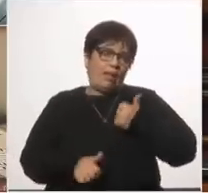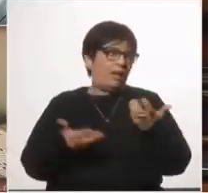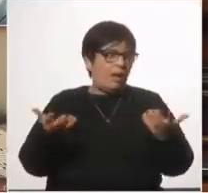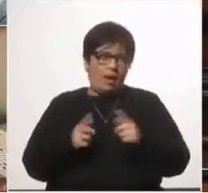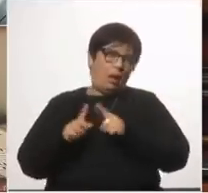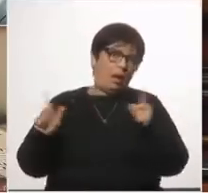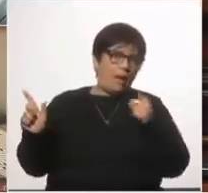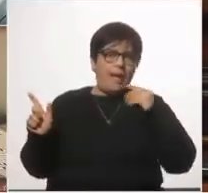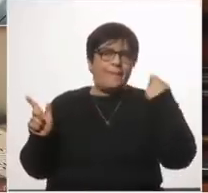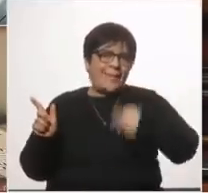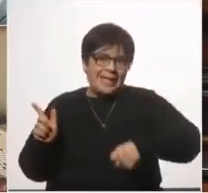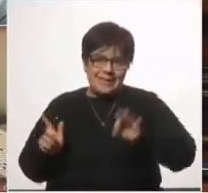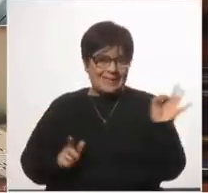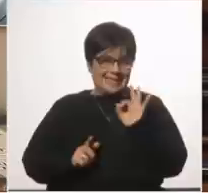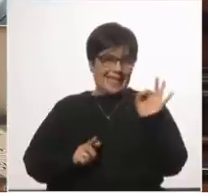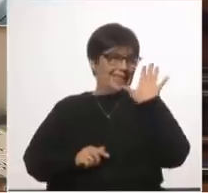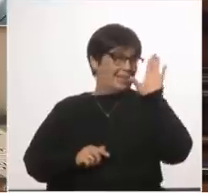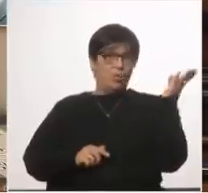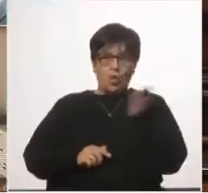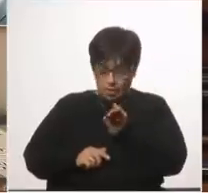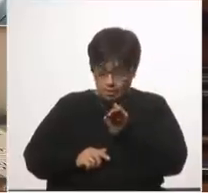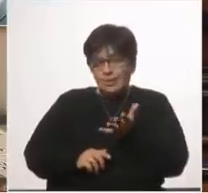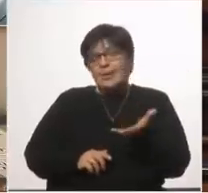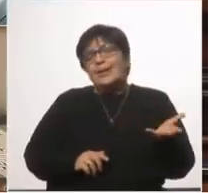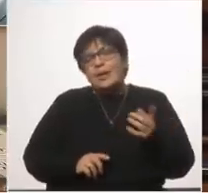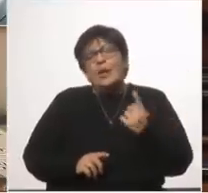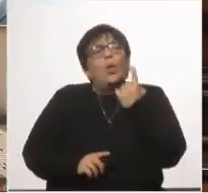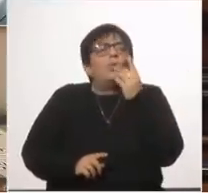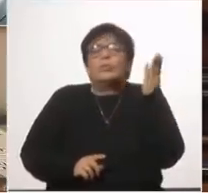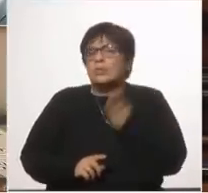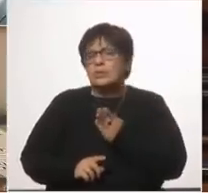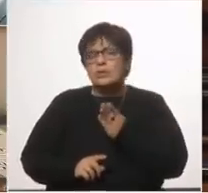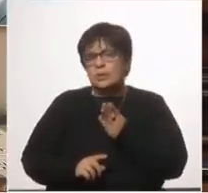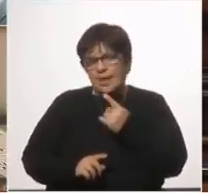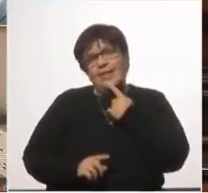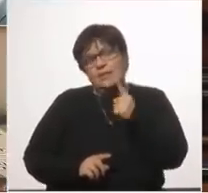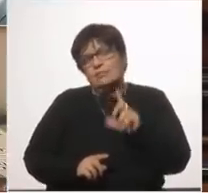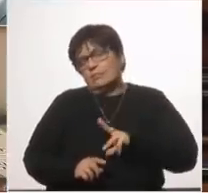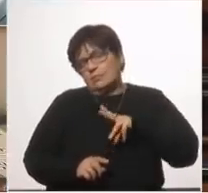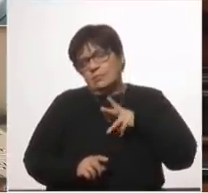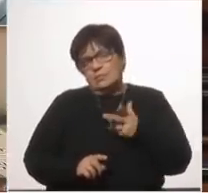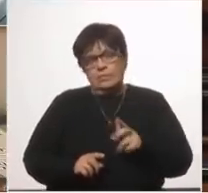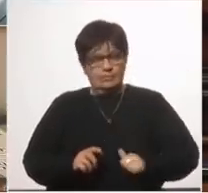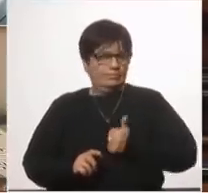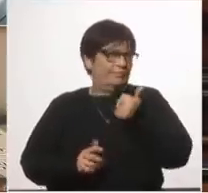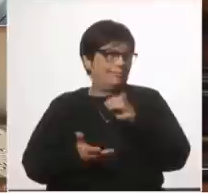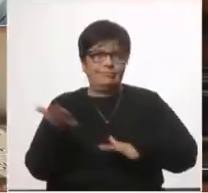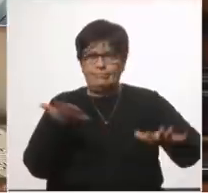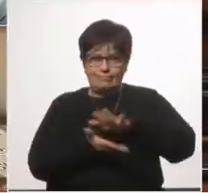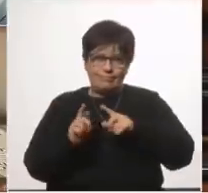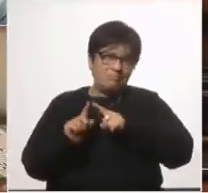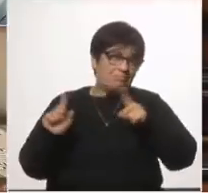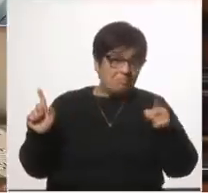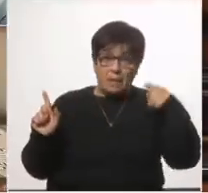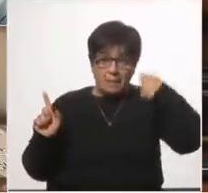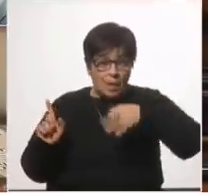del aporte. A ese 5%, o incluso podríamos hablar del 1%, que se enriqueció en estos meses, quedaba